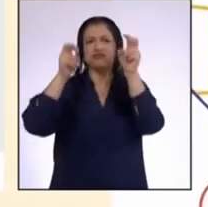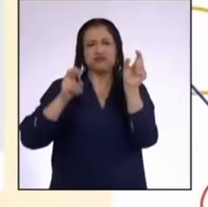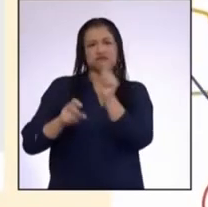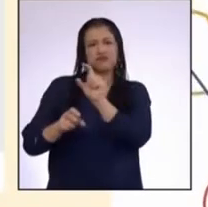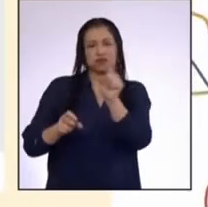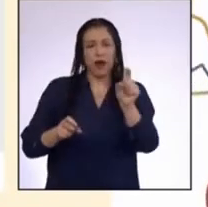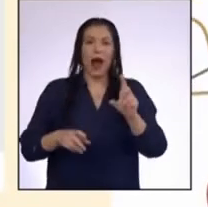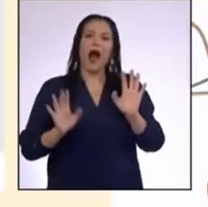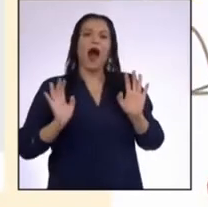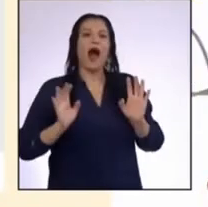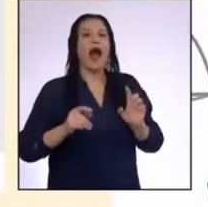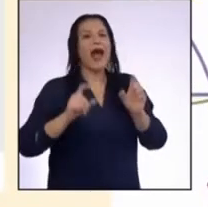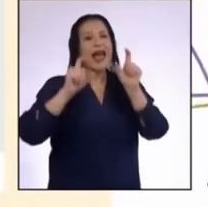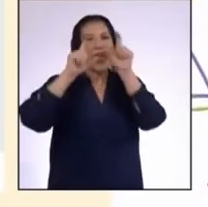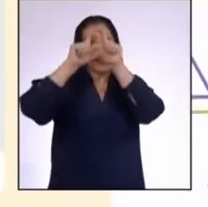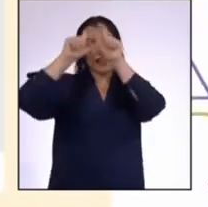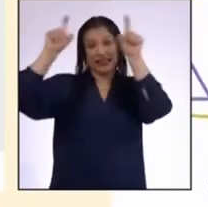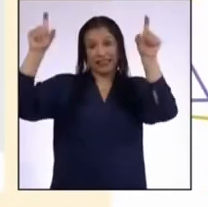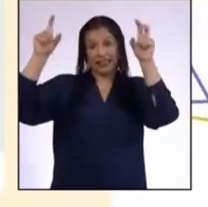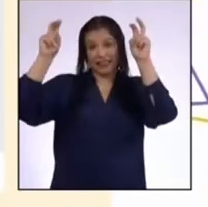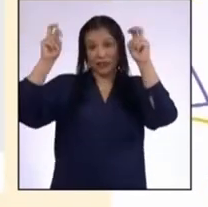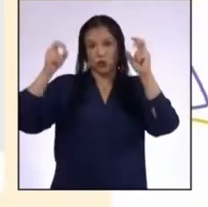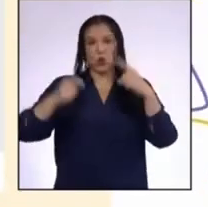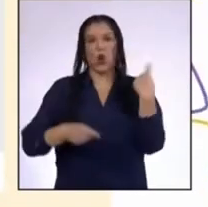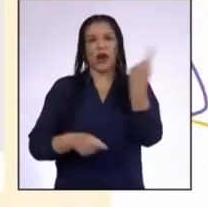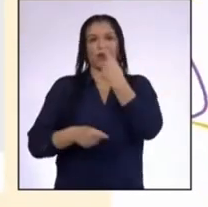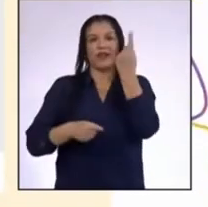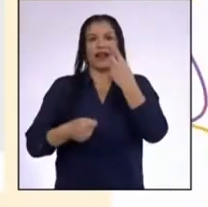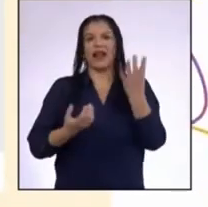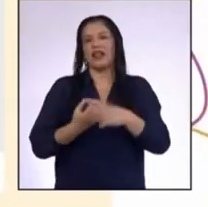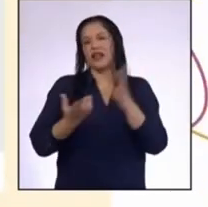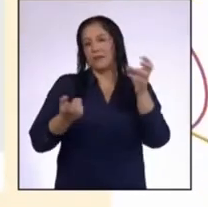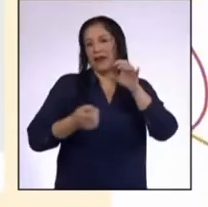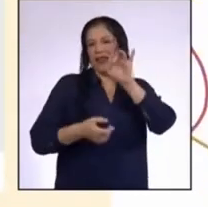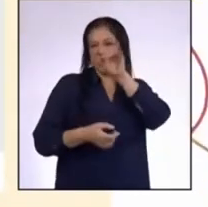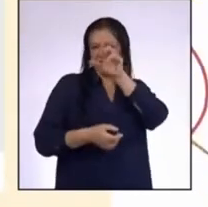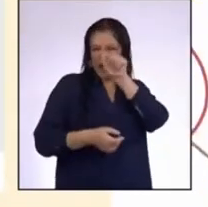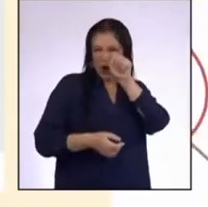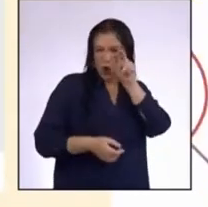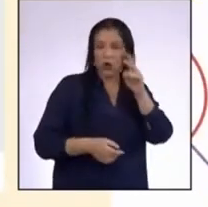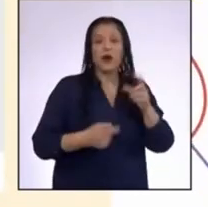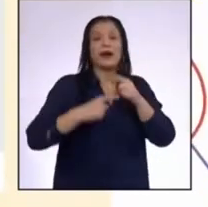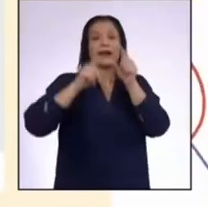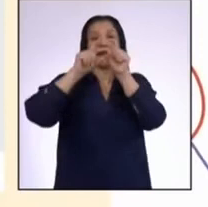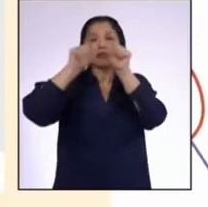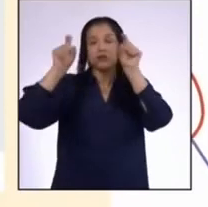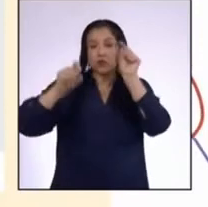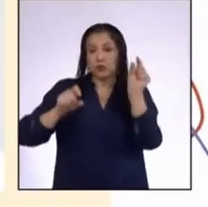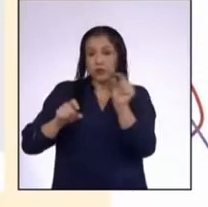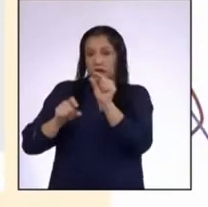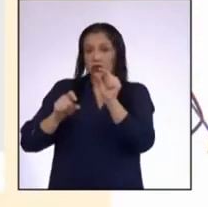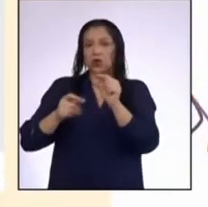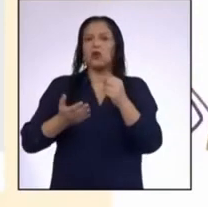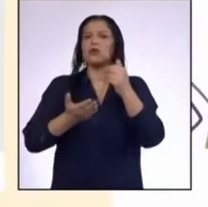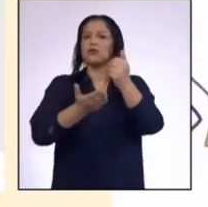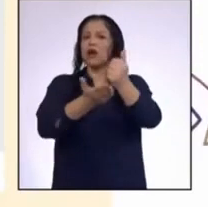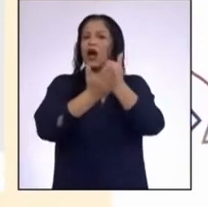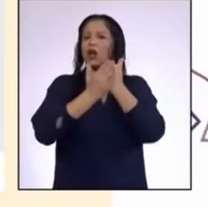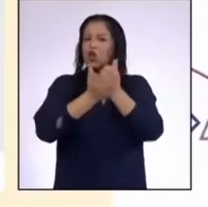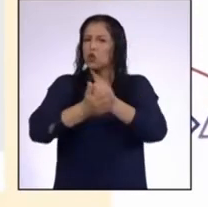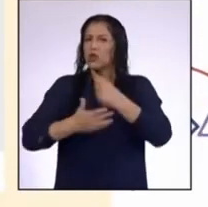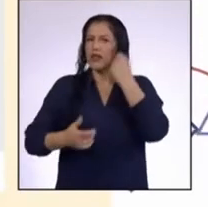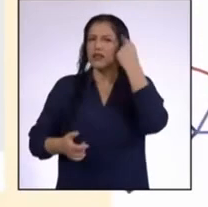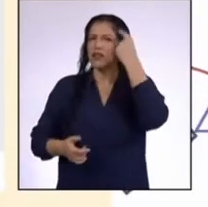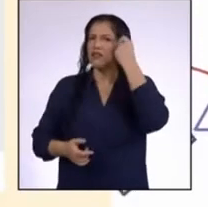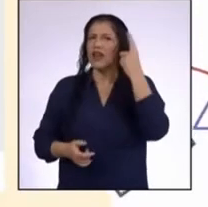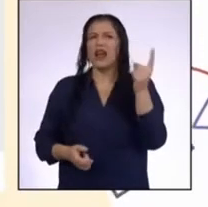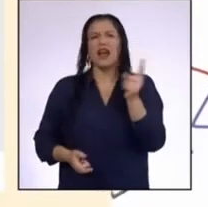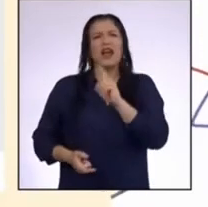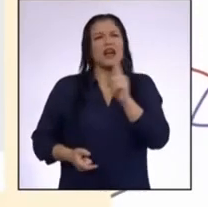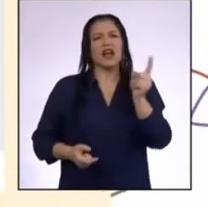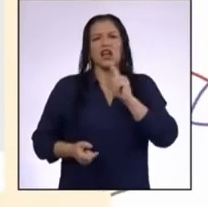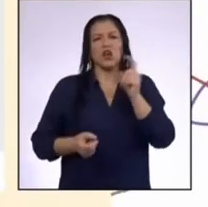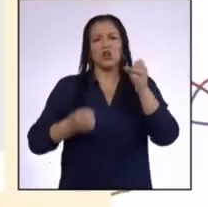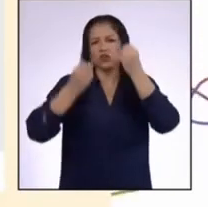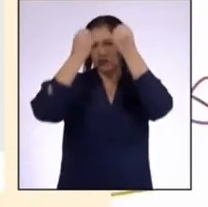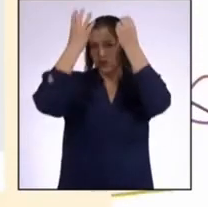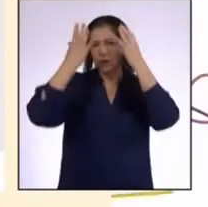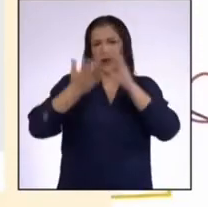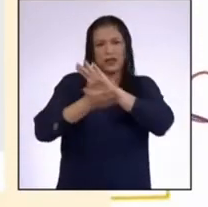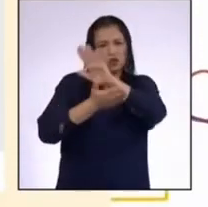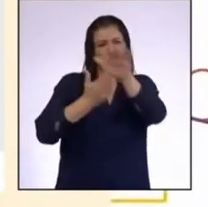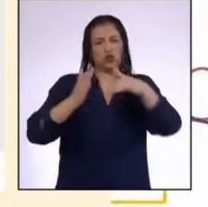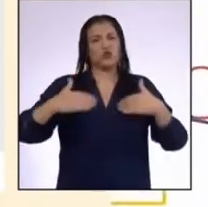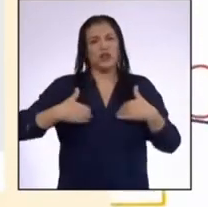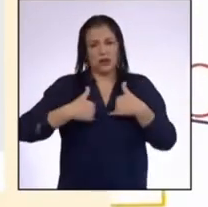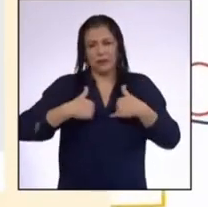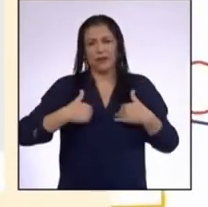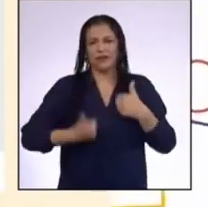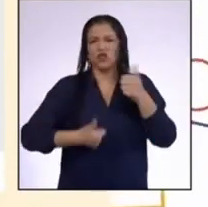Por un lado el título general es sobre el zancudo En el caso del subtítulo nos ayuda a entender que no se informará todo sobre este animal